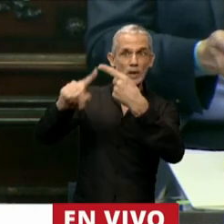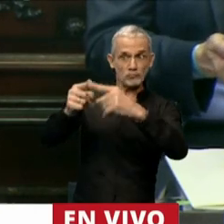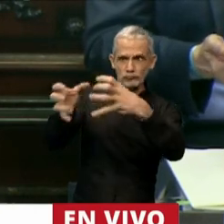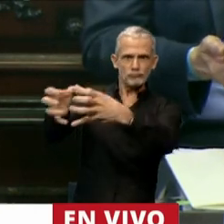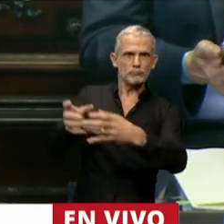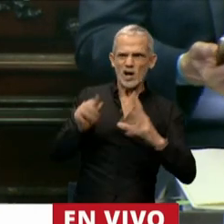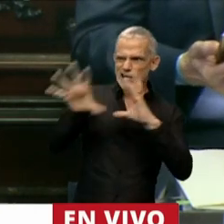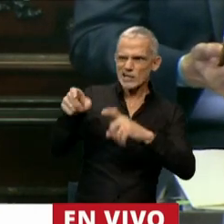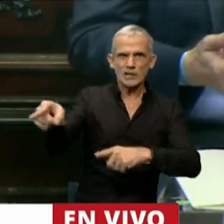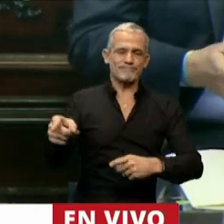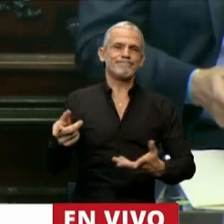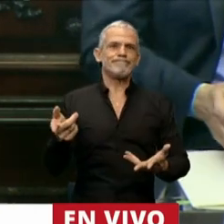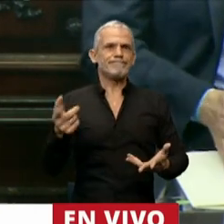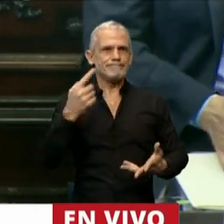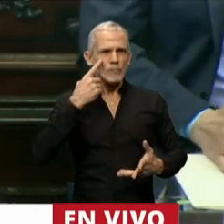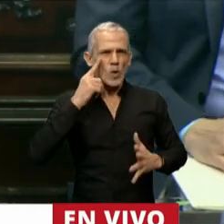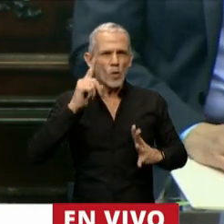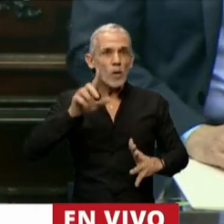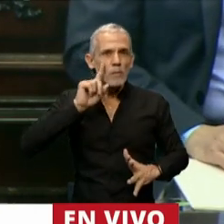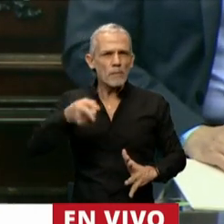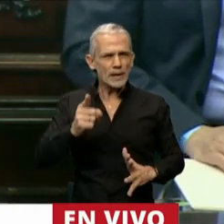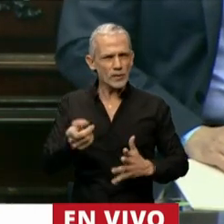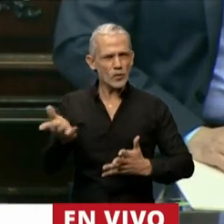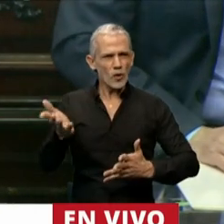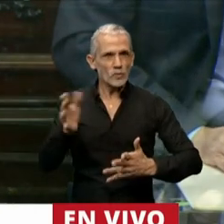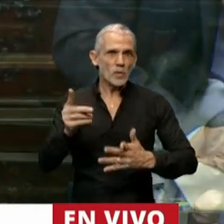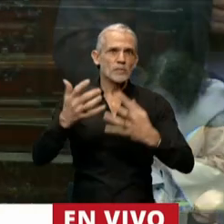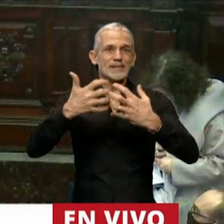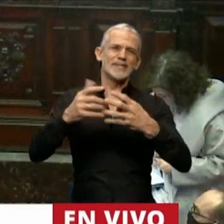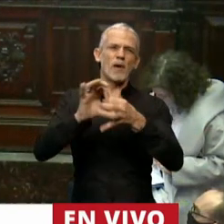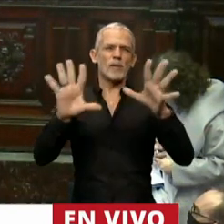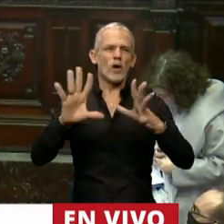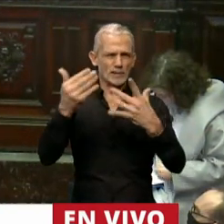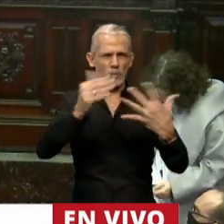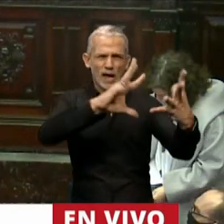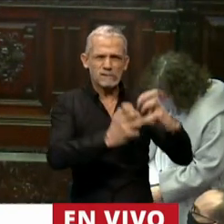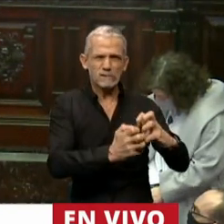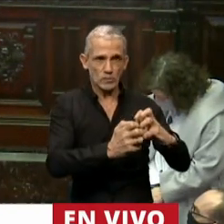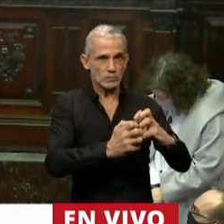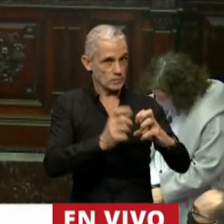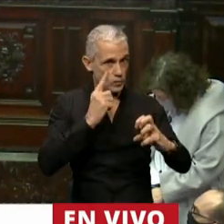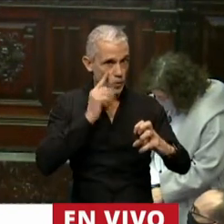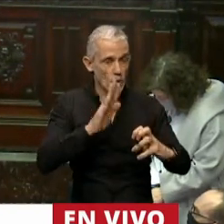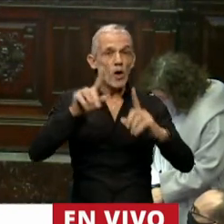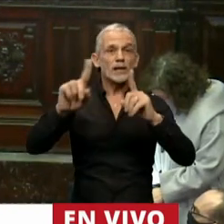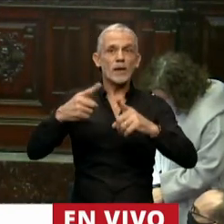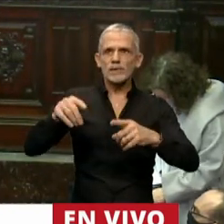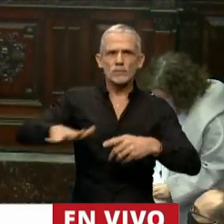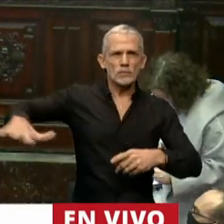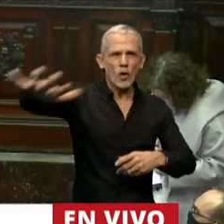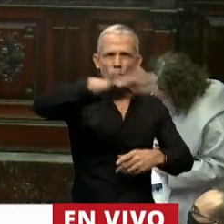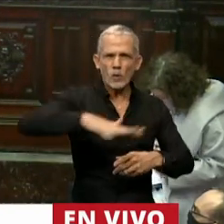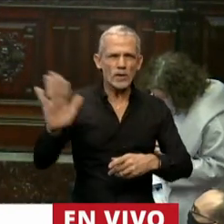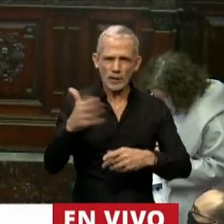pone en riesgo ya no sólo a un sistema político, sino que empieza a poner en riesgo a toda una comunidad.